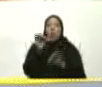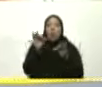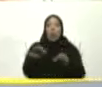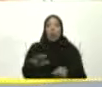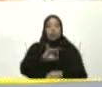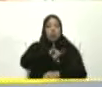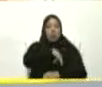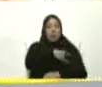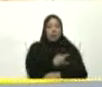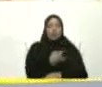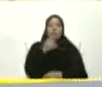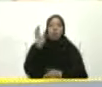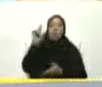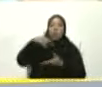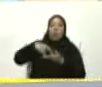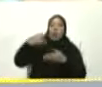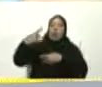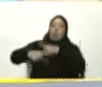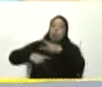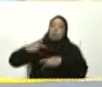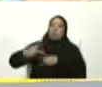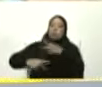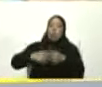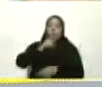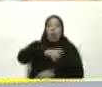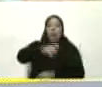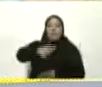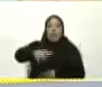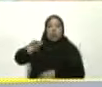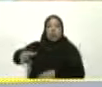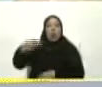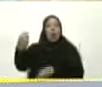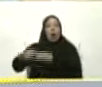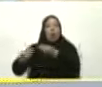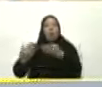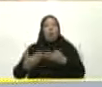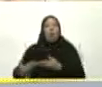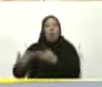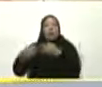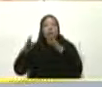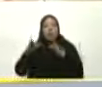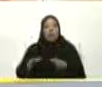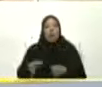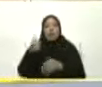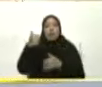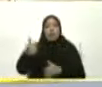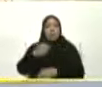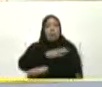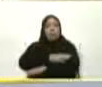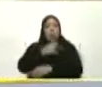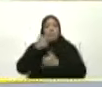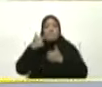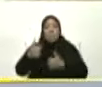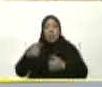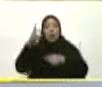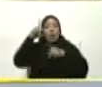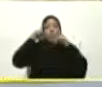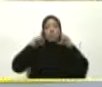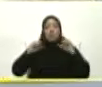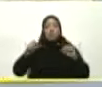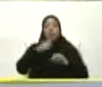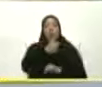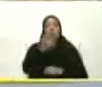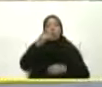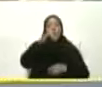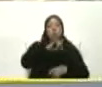universidad De verdad produce Es importante Es importante Pero no es suficiente Queremos volver A ubicar esta